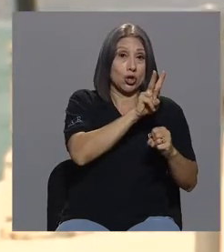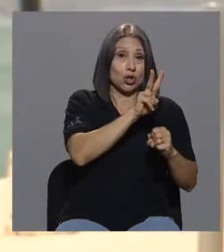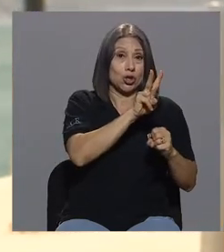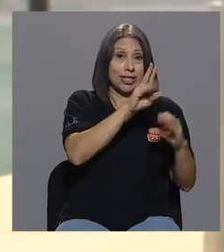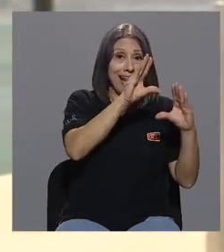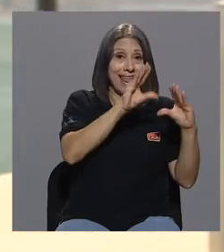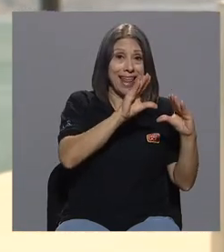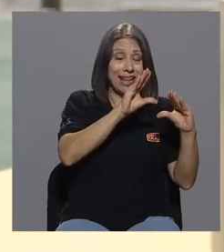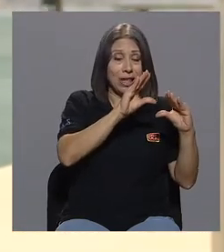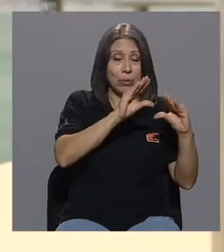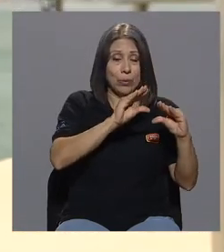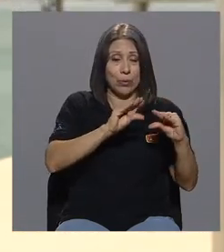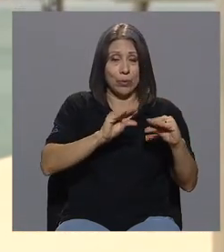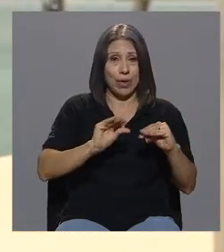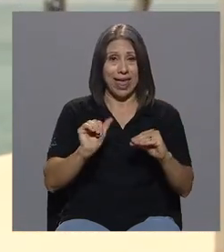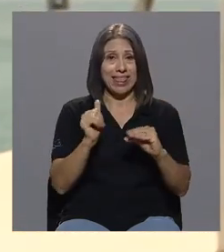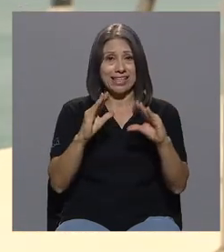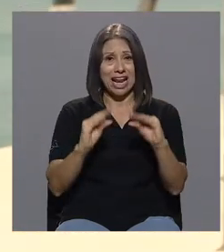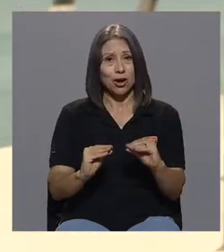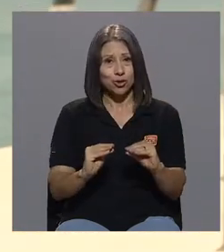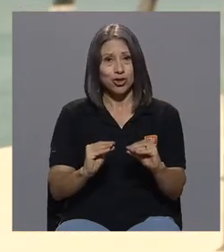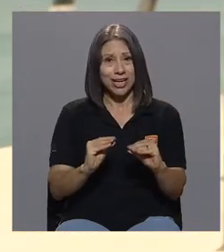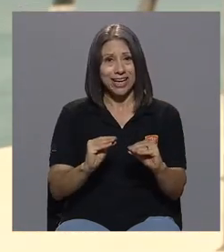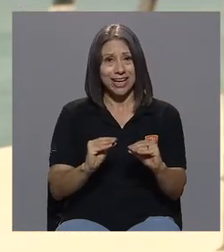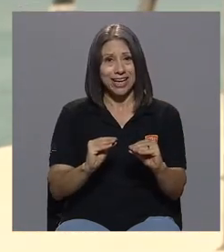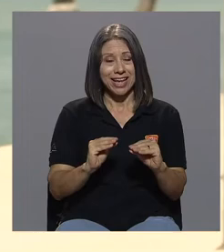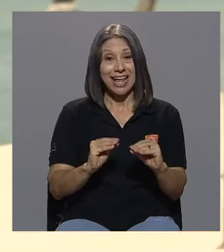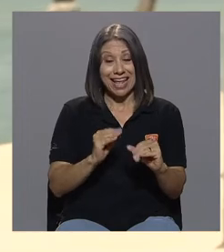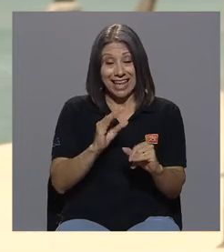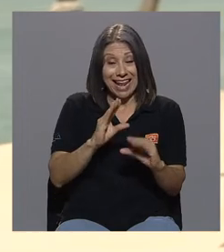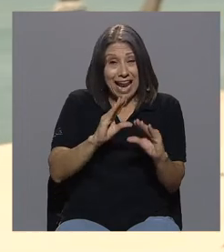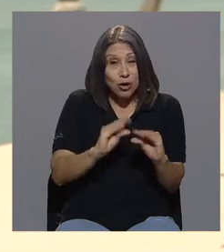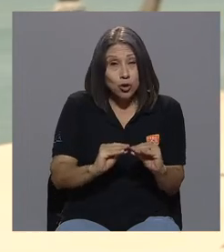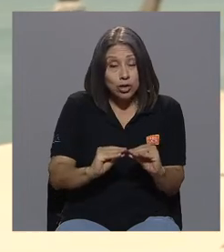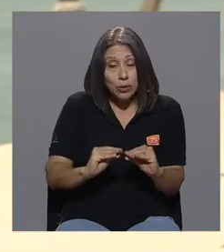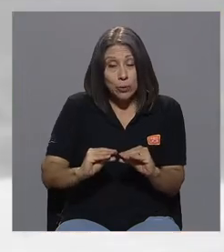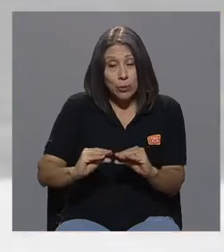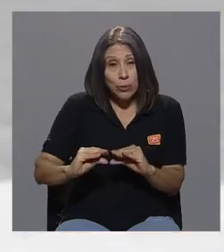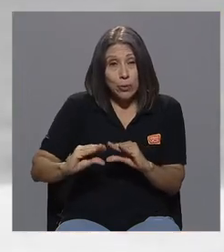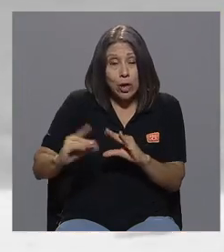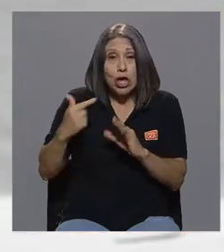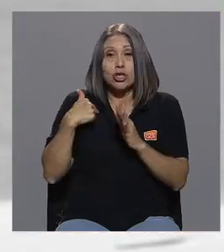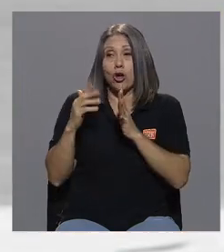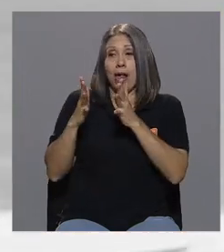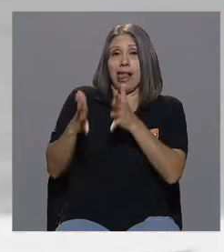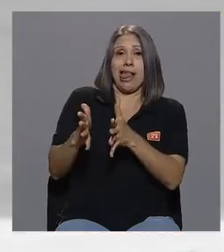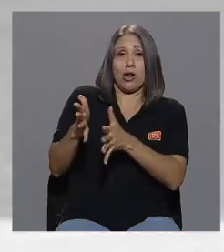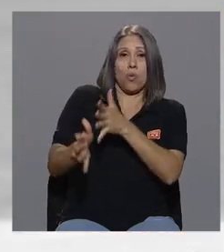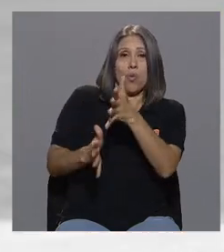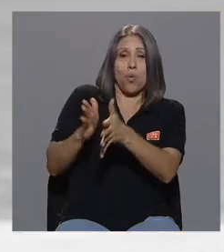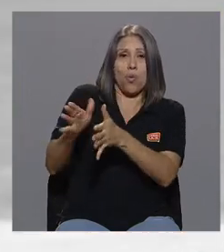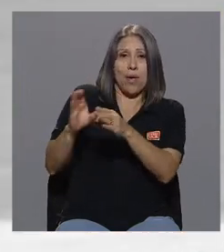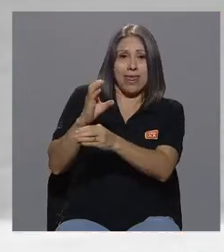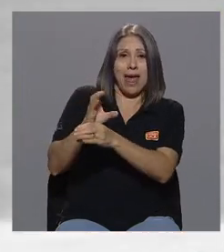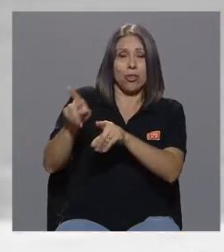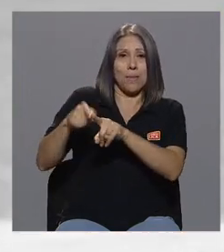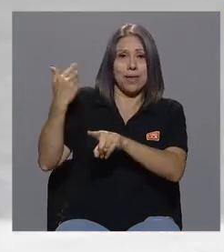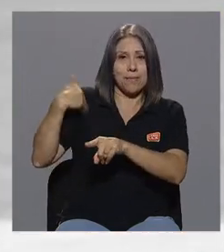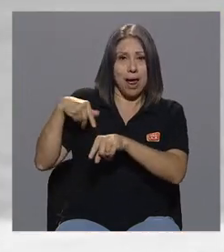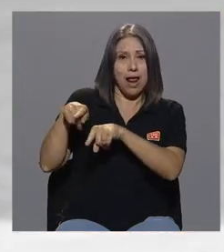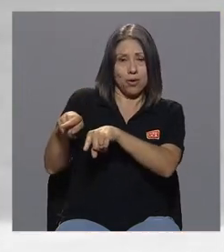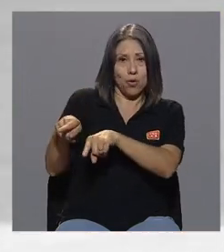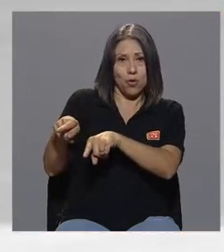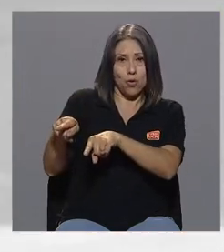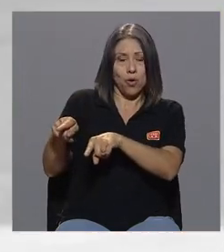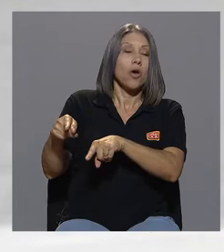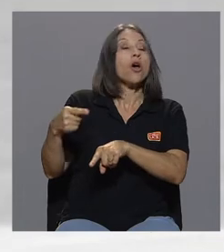tarde, de la noche. Y en la noche me quedaba cuidándolo. Y cuando yo me quedaba en el... Porque